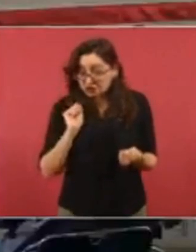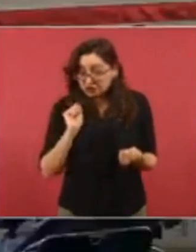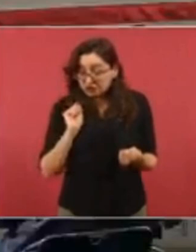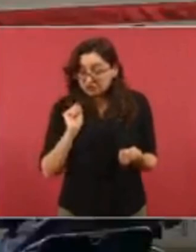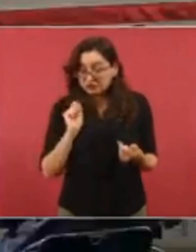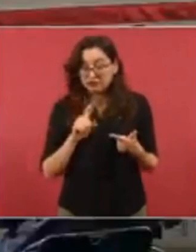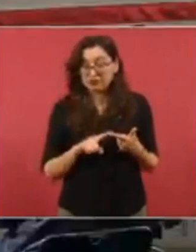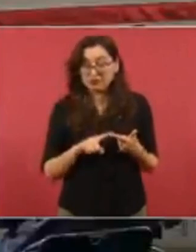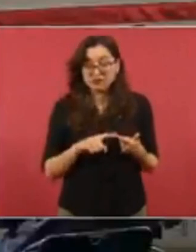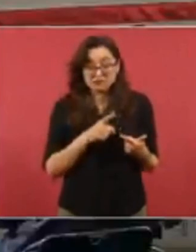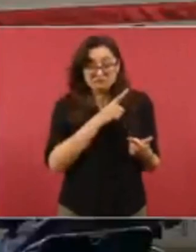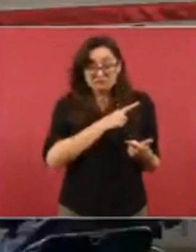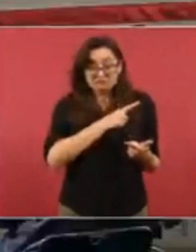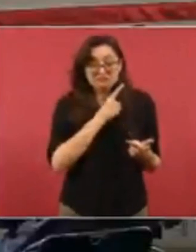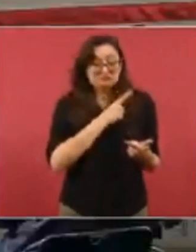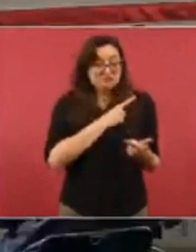soledad